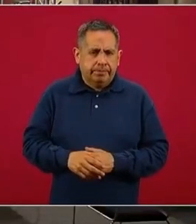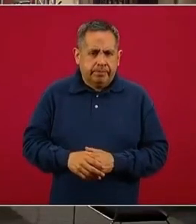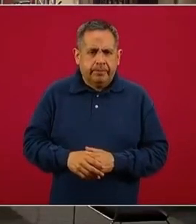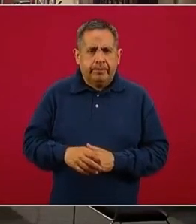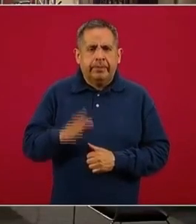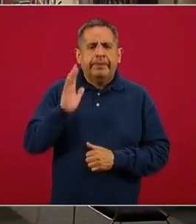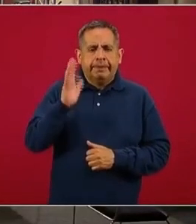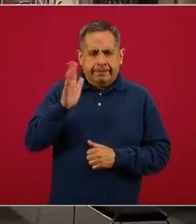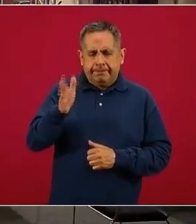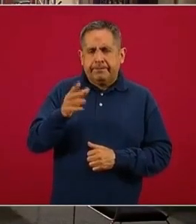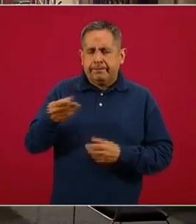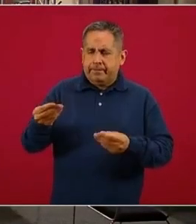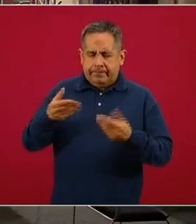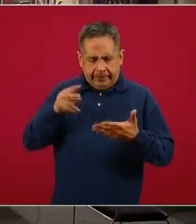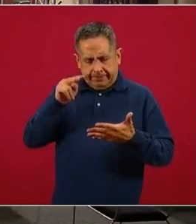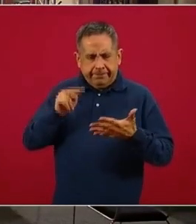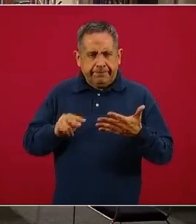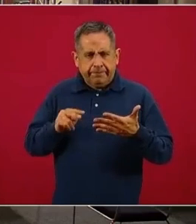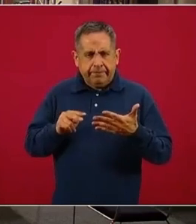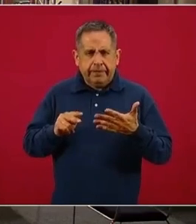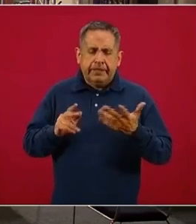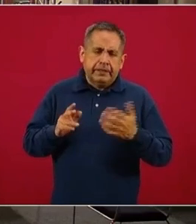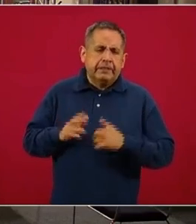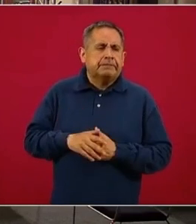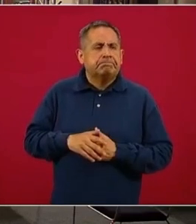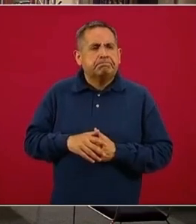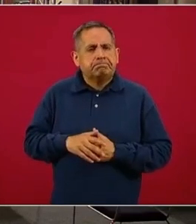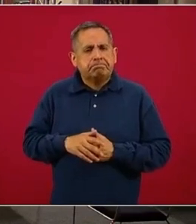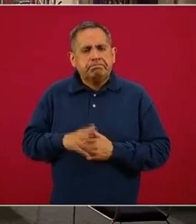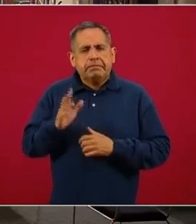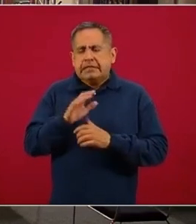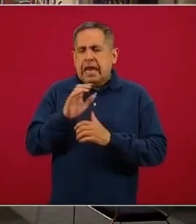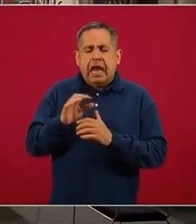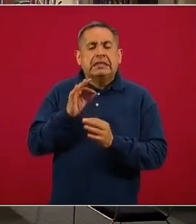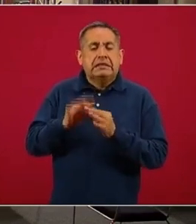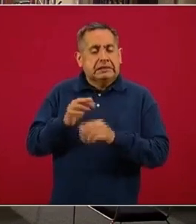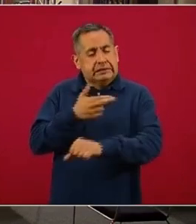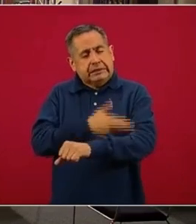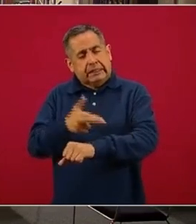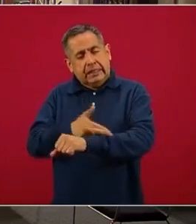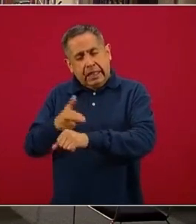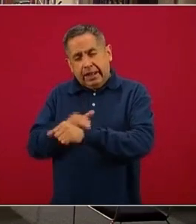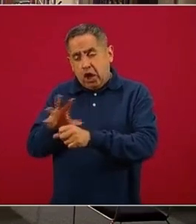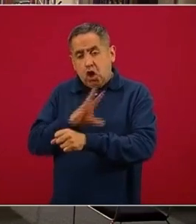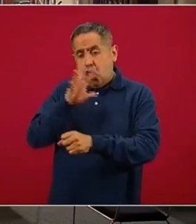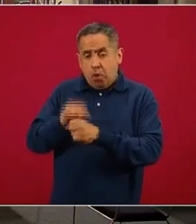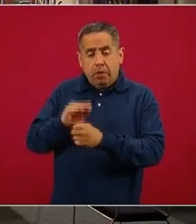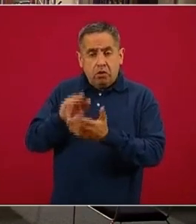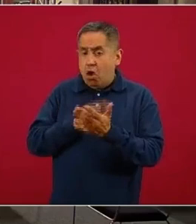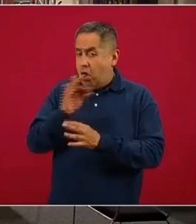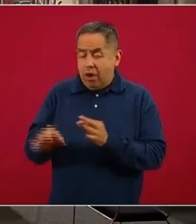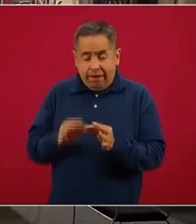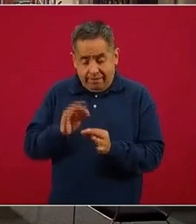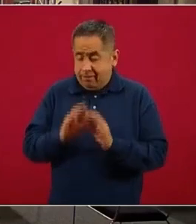recibió un, más bien, ya se concluyó el trámite de una buena